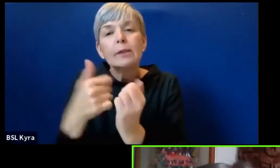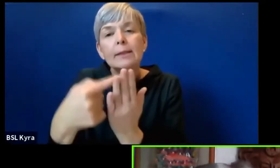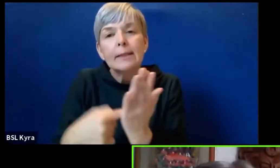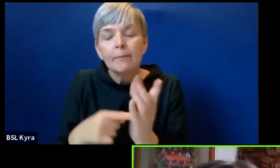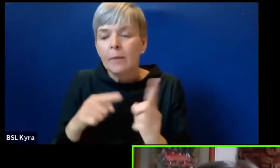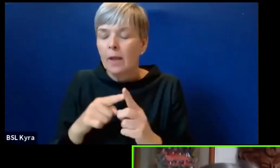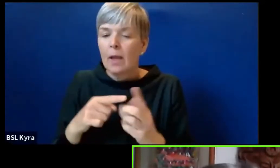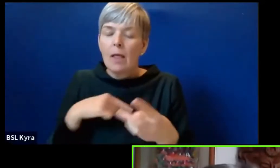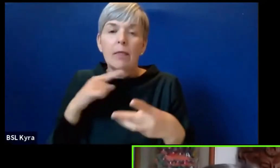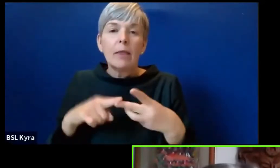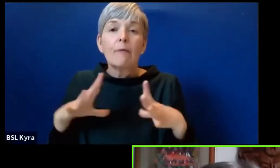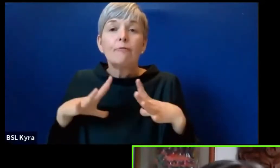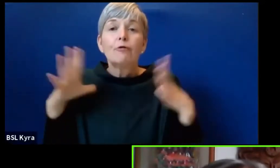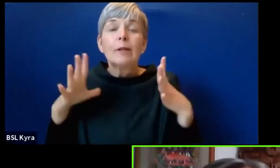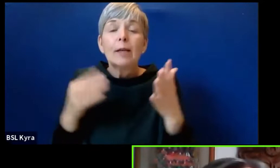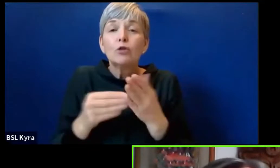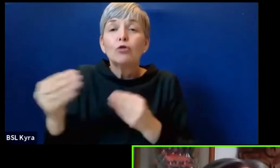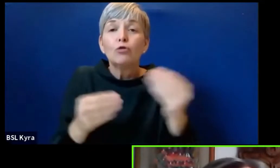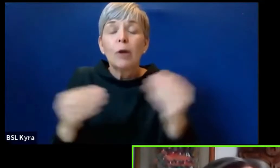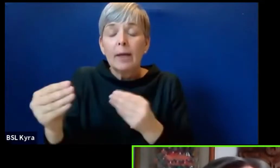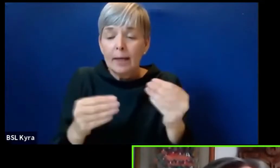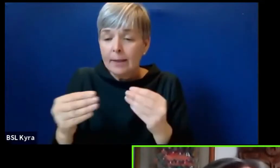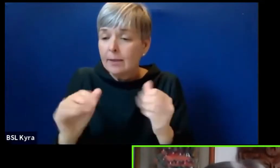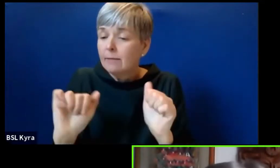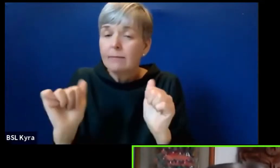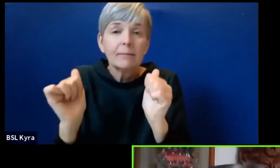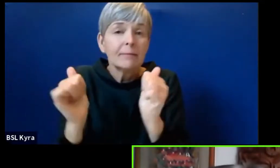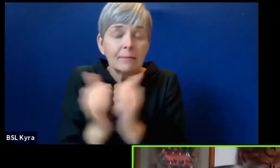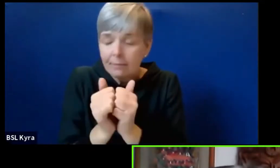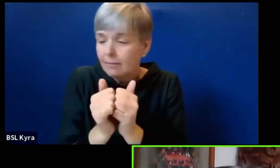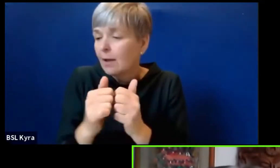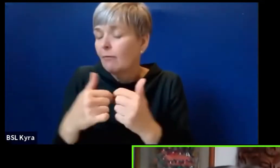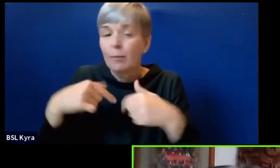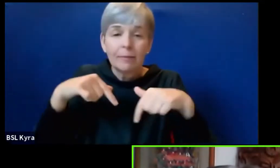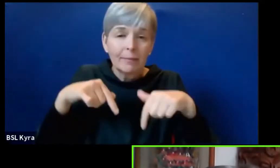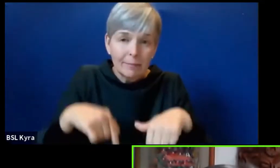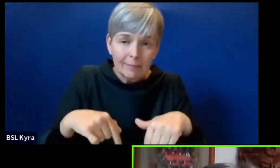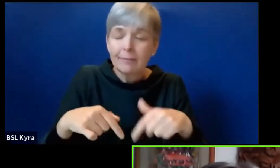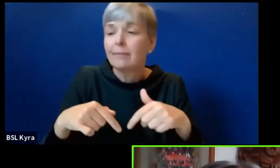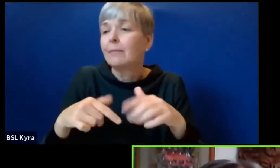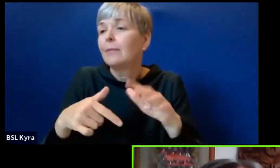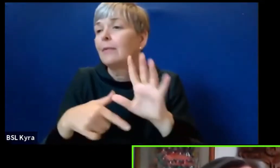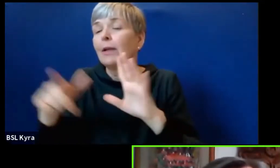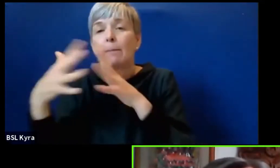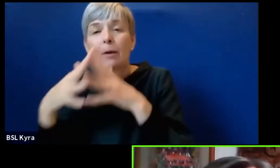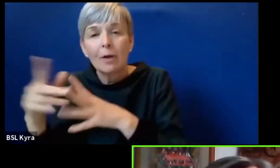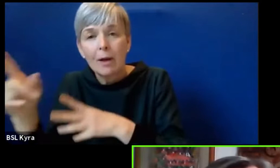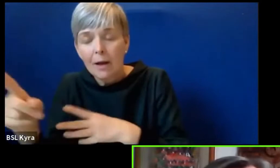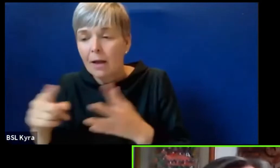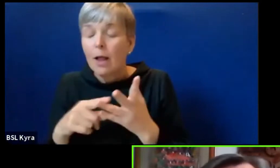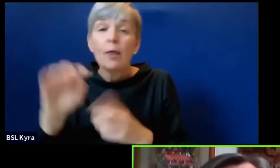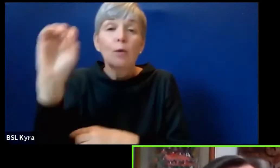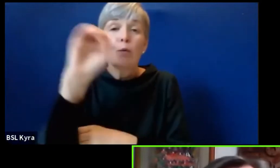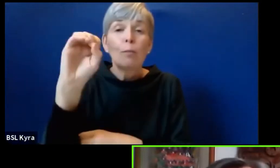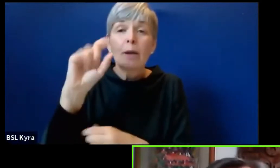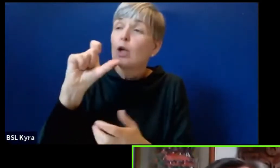Mercosur, o también la Carta Europea de Energía. Y vemos que en general